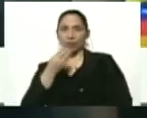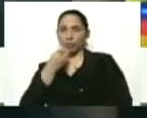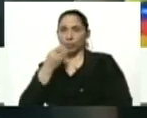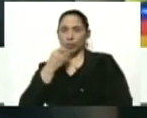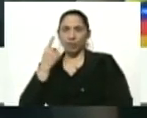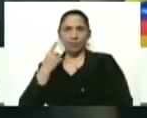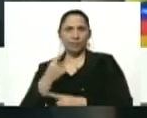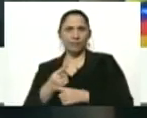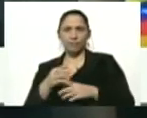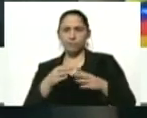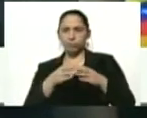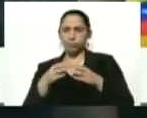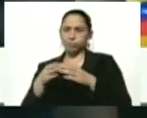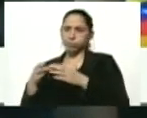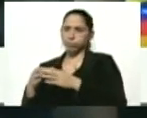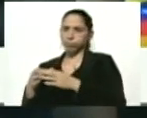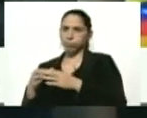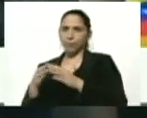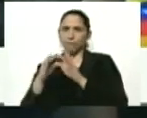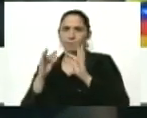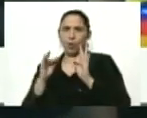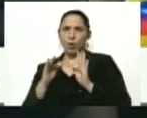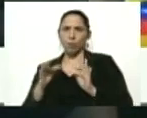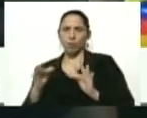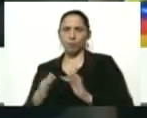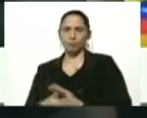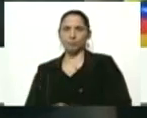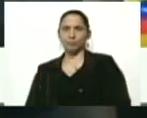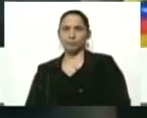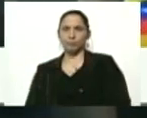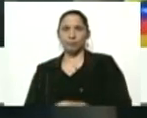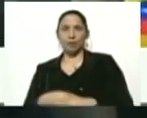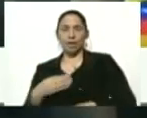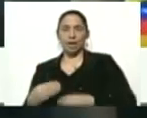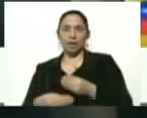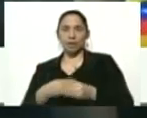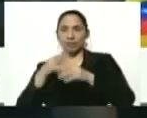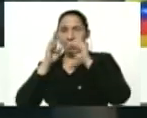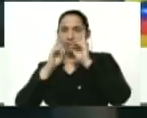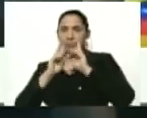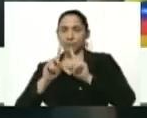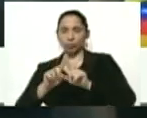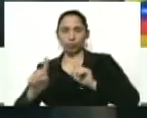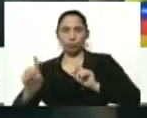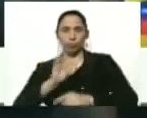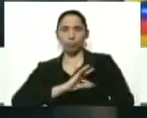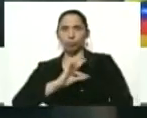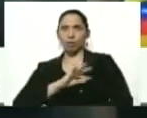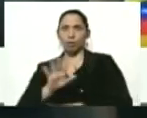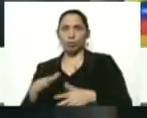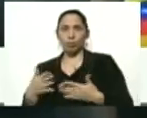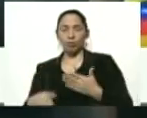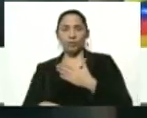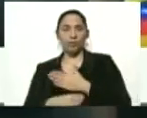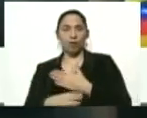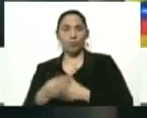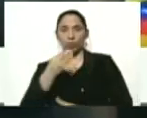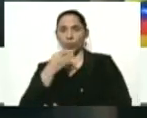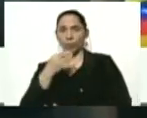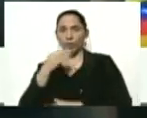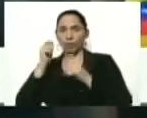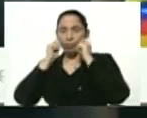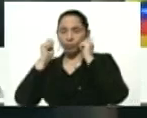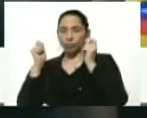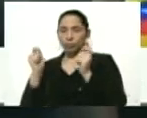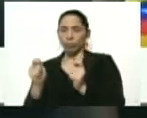deben organizarlos de tal manera que aplicar las condiciones de higiene y el distanciamiento social. Cuando vamos a comer nos retiramos la